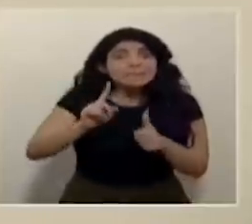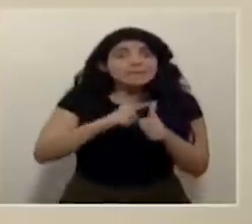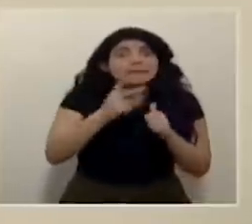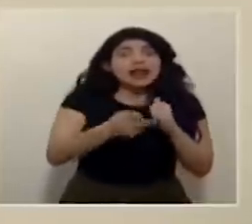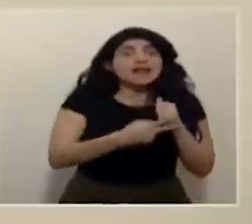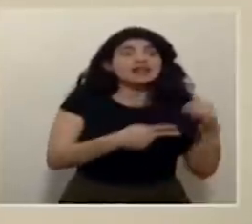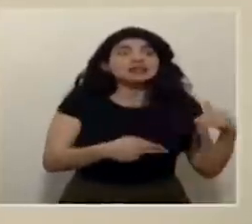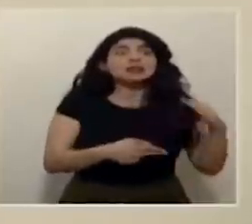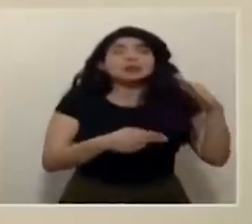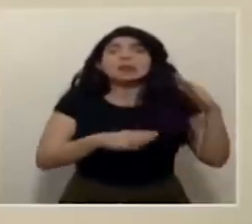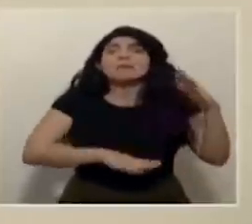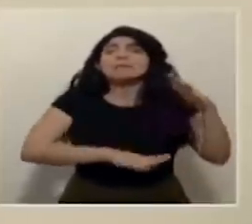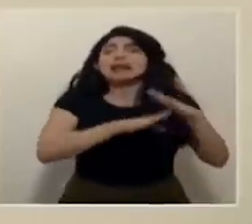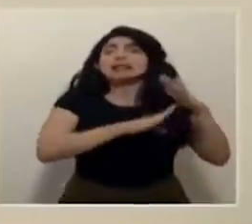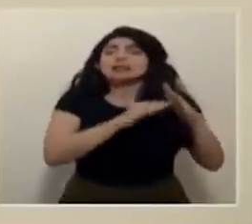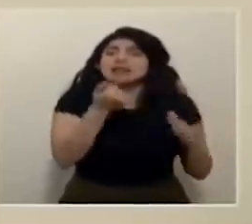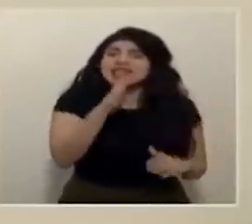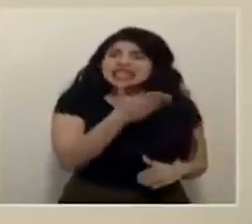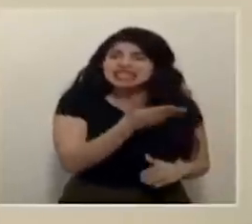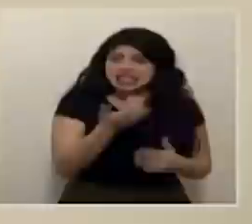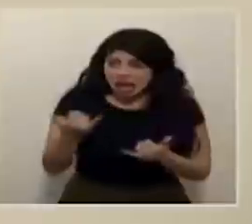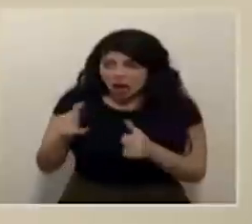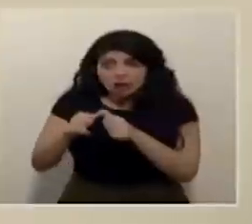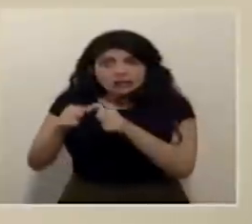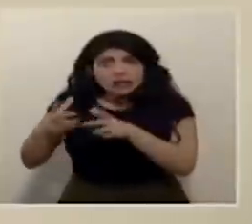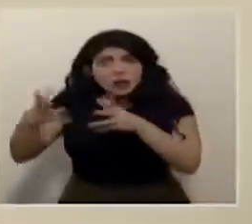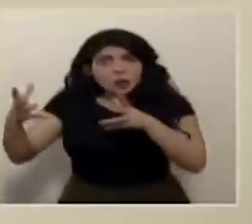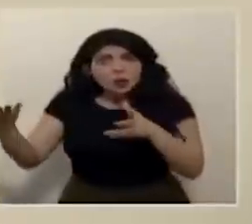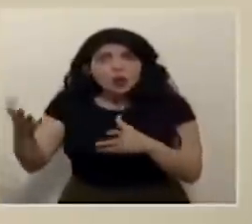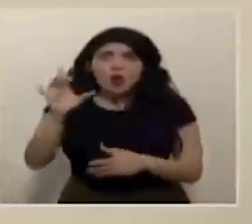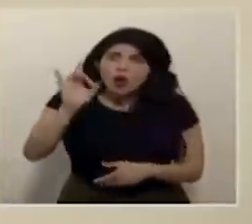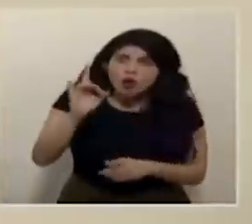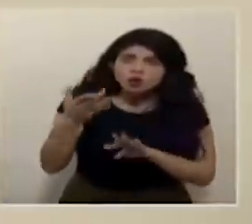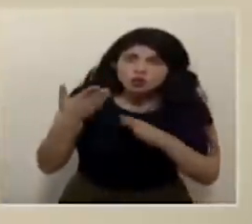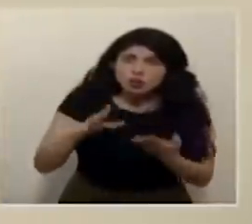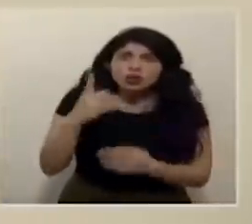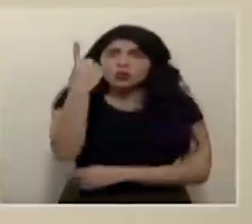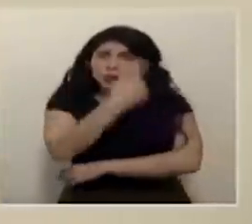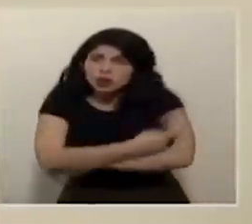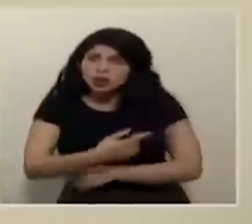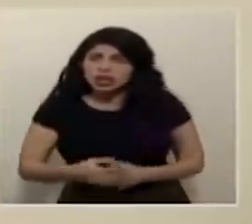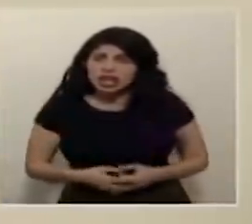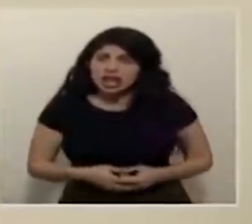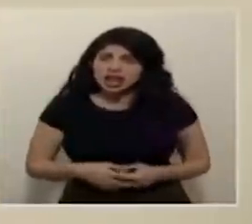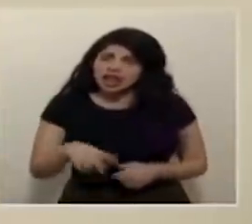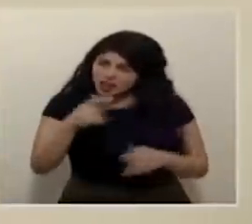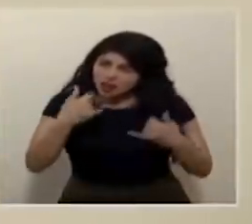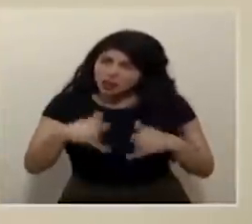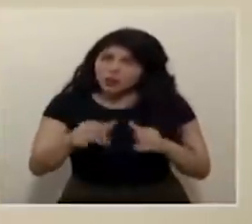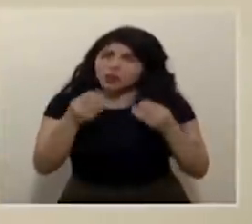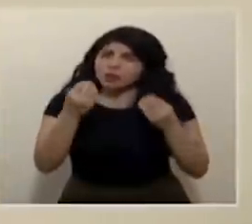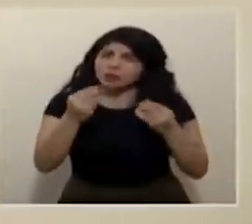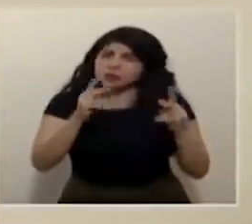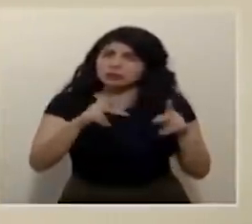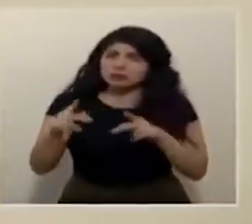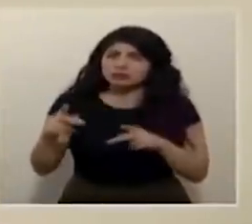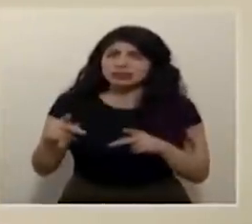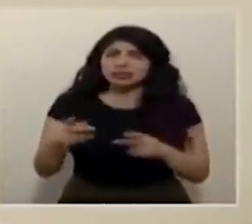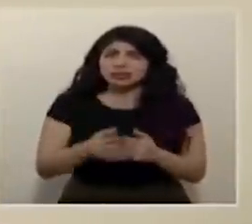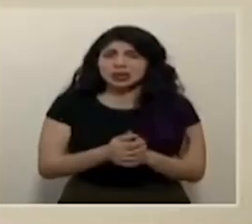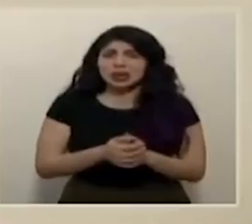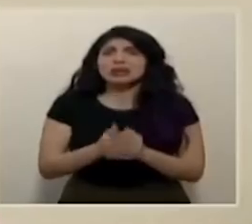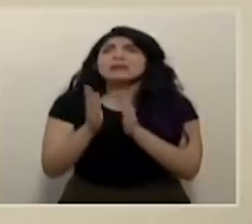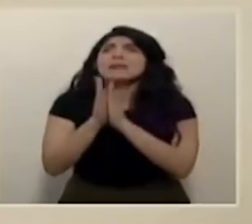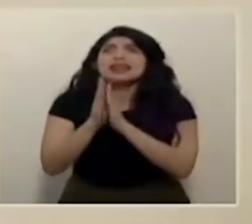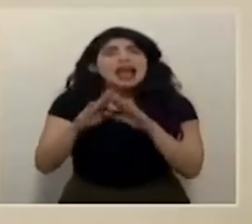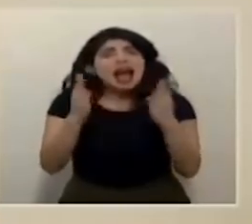tuvimos 15 creo que fue lo máximo y sigue aumentando 8 fallecidos por día y aún así hay mucha gente que clama por